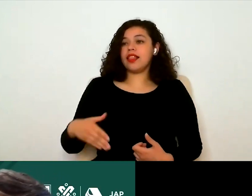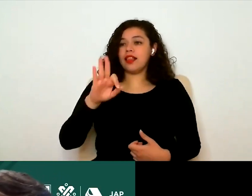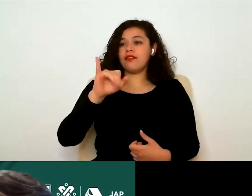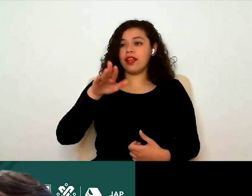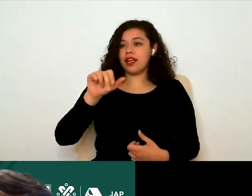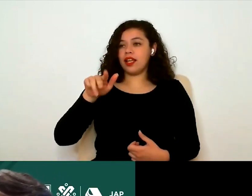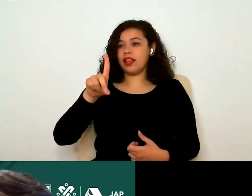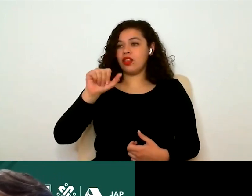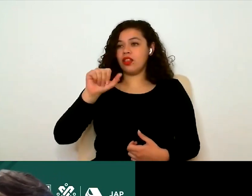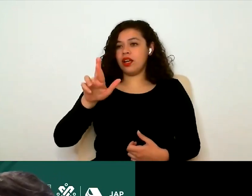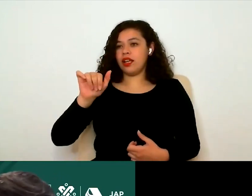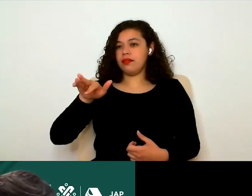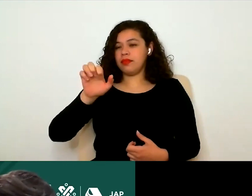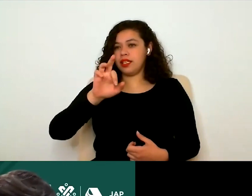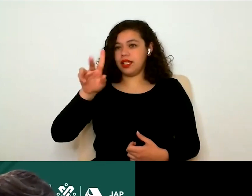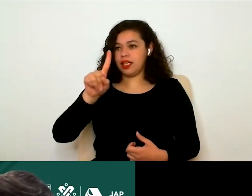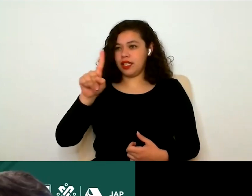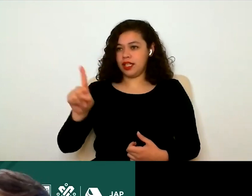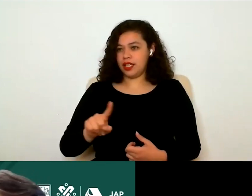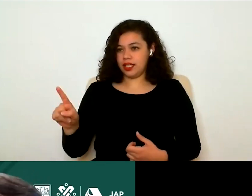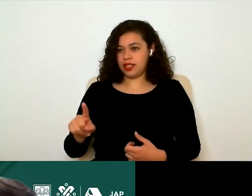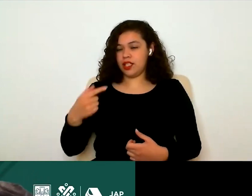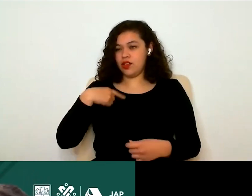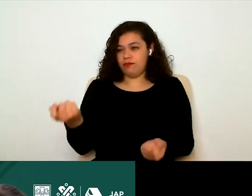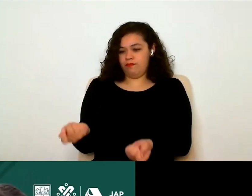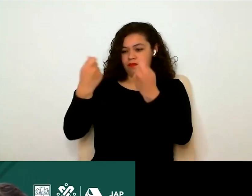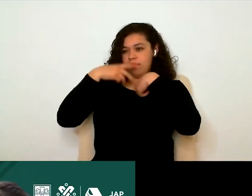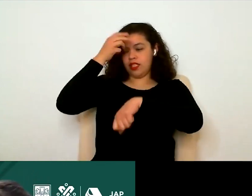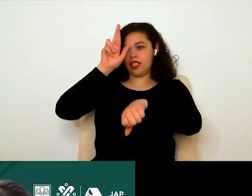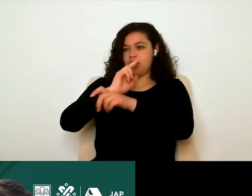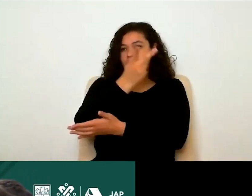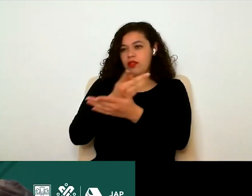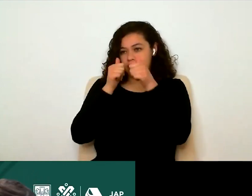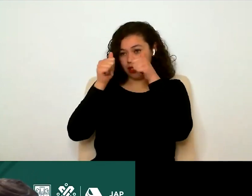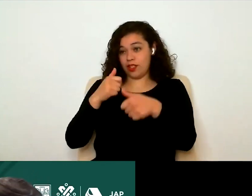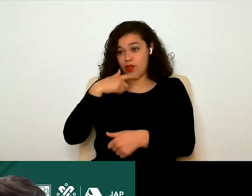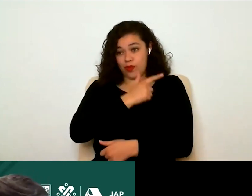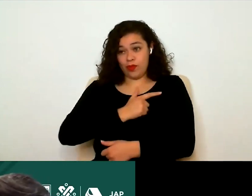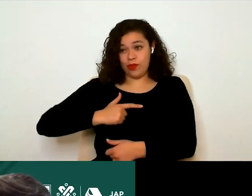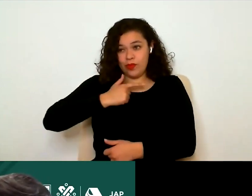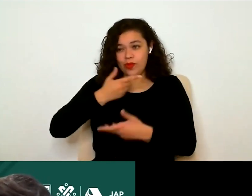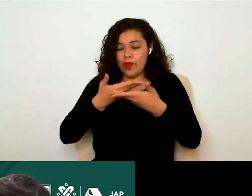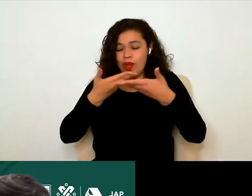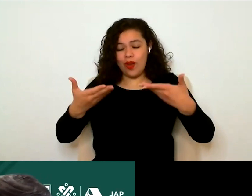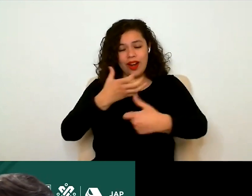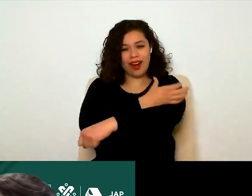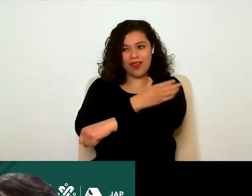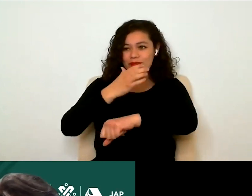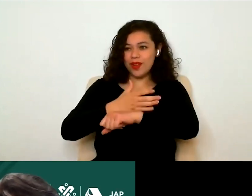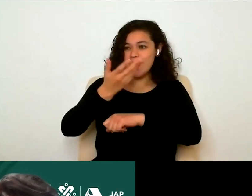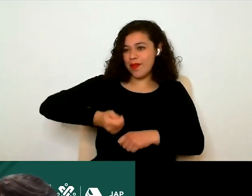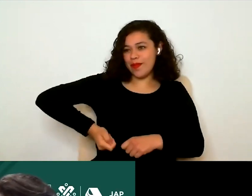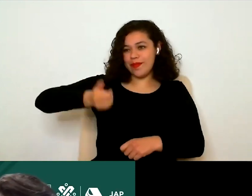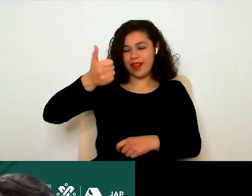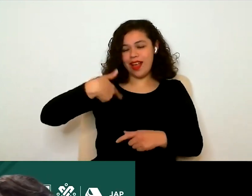Ramírez Balsaretti de nombrarme como directora de programas asistenciales. Es un gusto estar con ustedes por primera vez en este